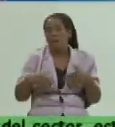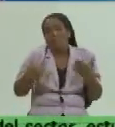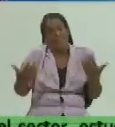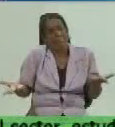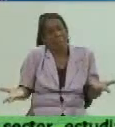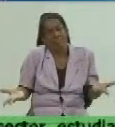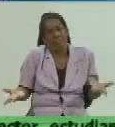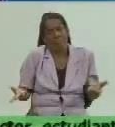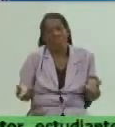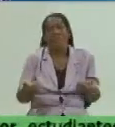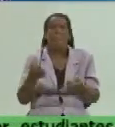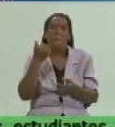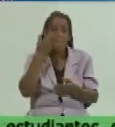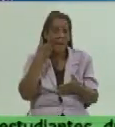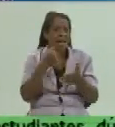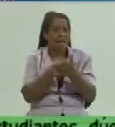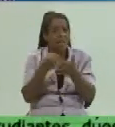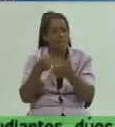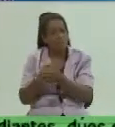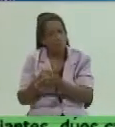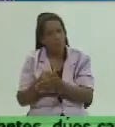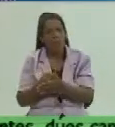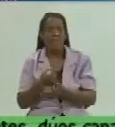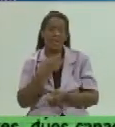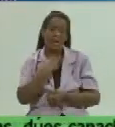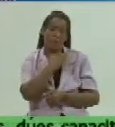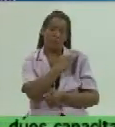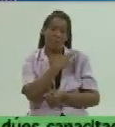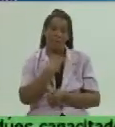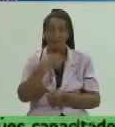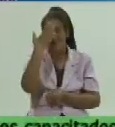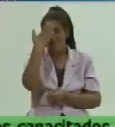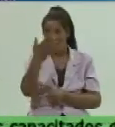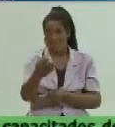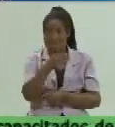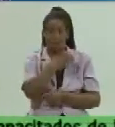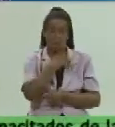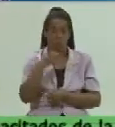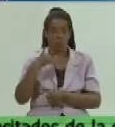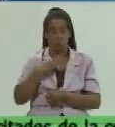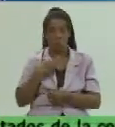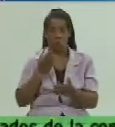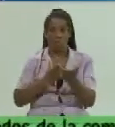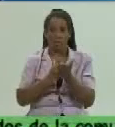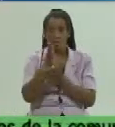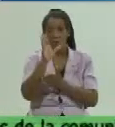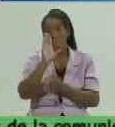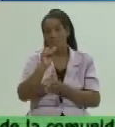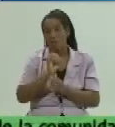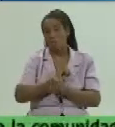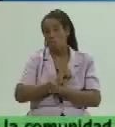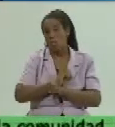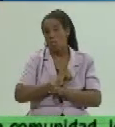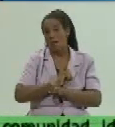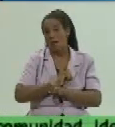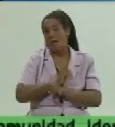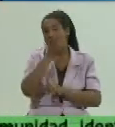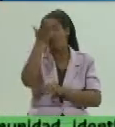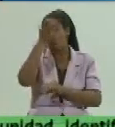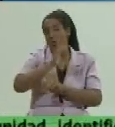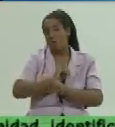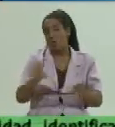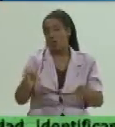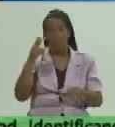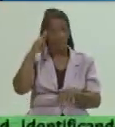faltan más acciones y autorresponsabilidad gracias doctor continuamos aquí hablando alto y claro yo les recuerdo los teléfonos